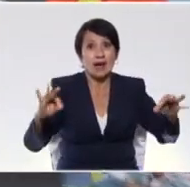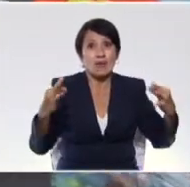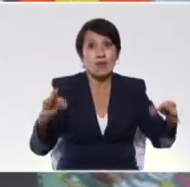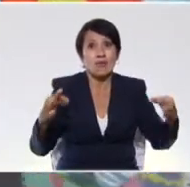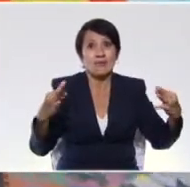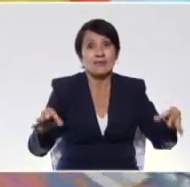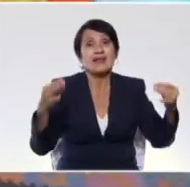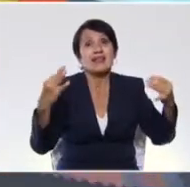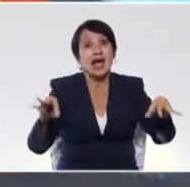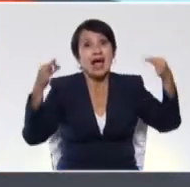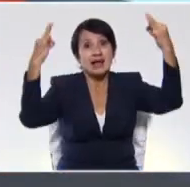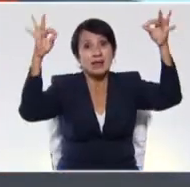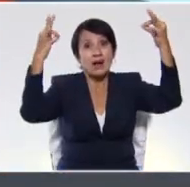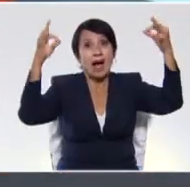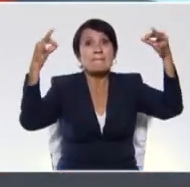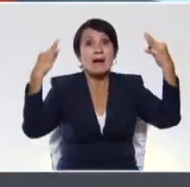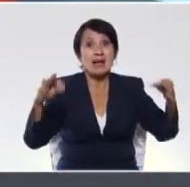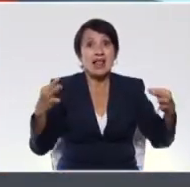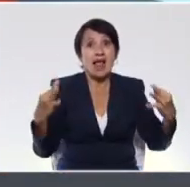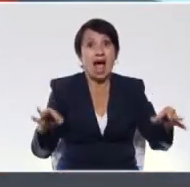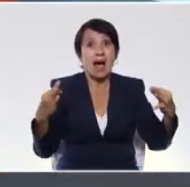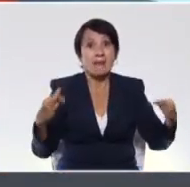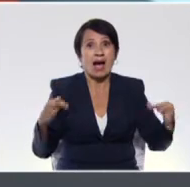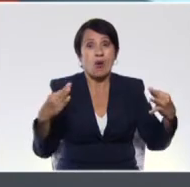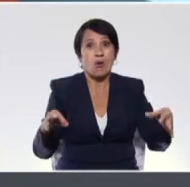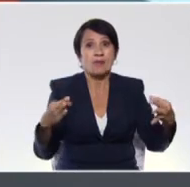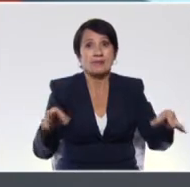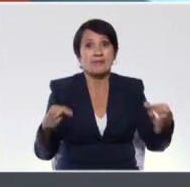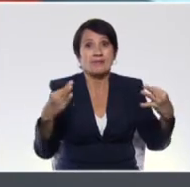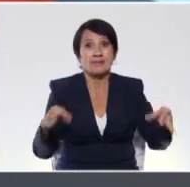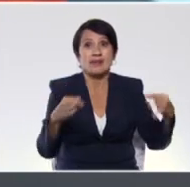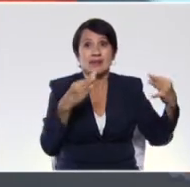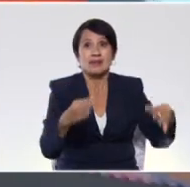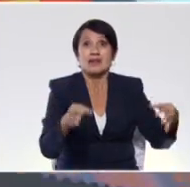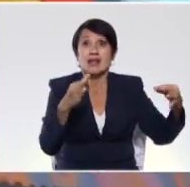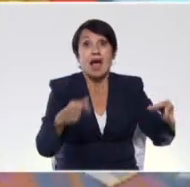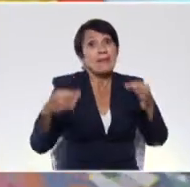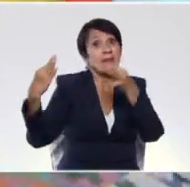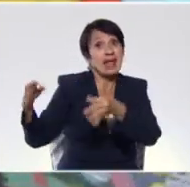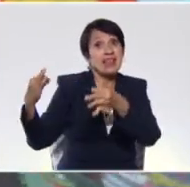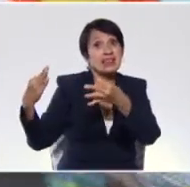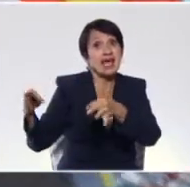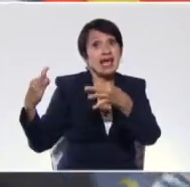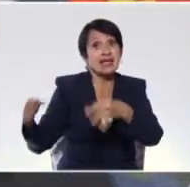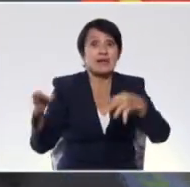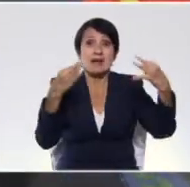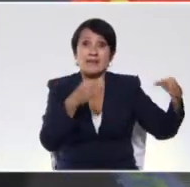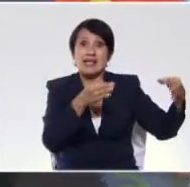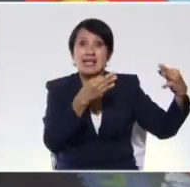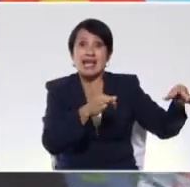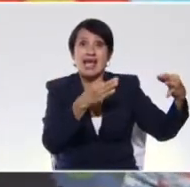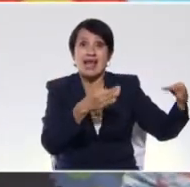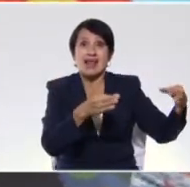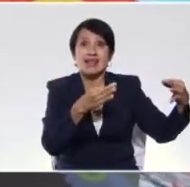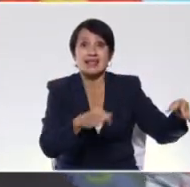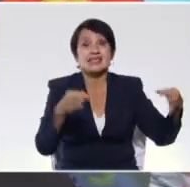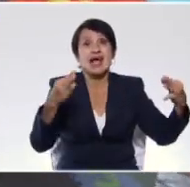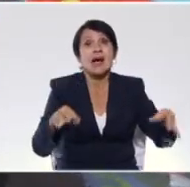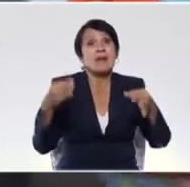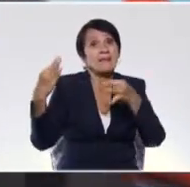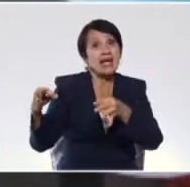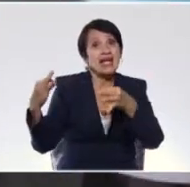abajo. Papel arriba, papel abajo. Papel derecha, papel izquierda. Papel